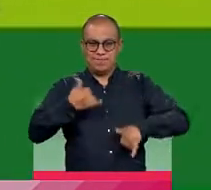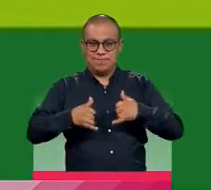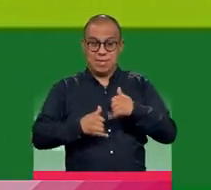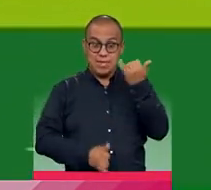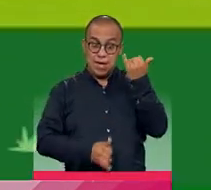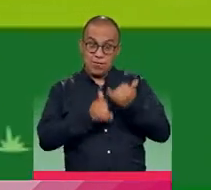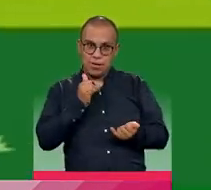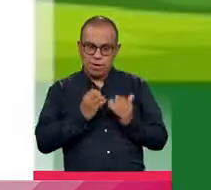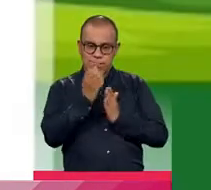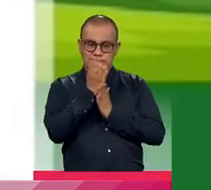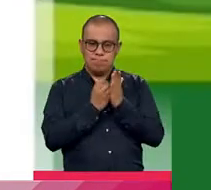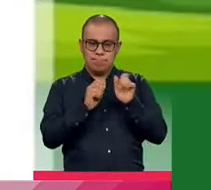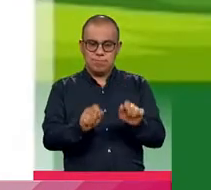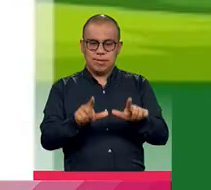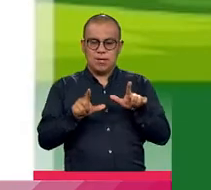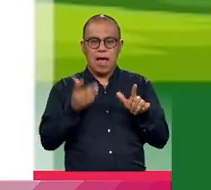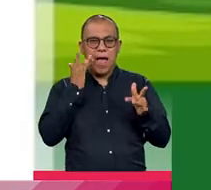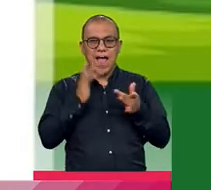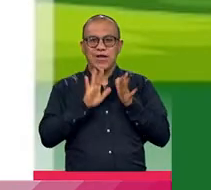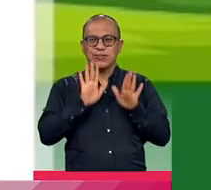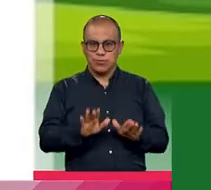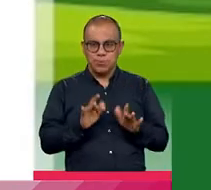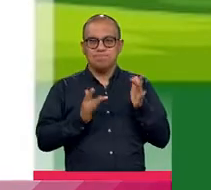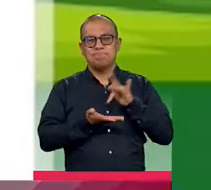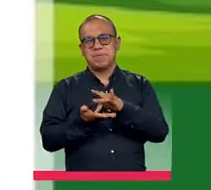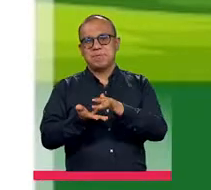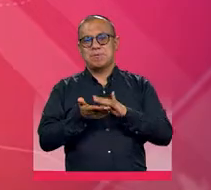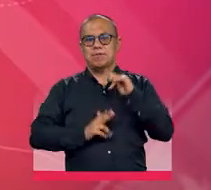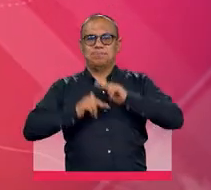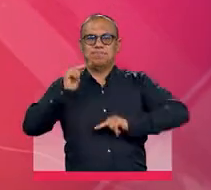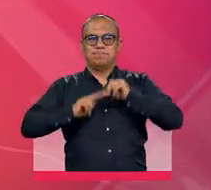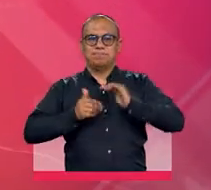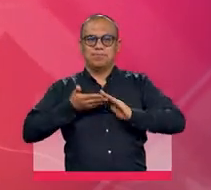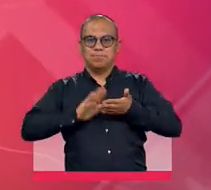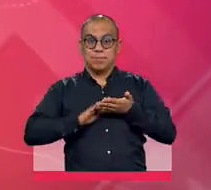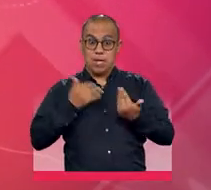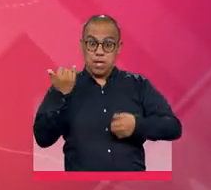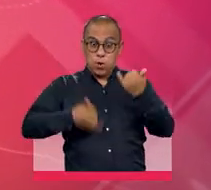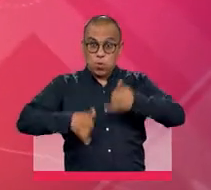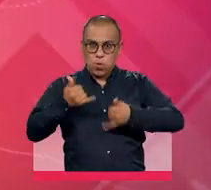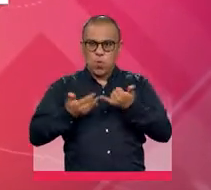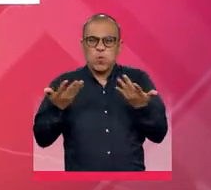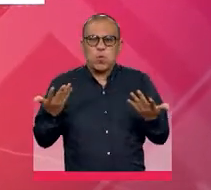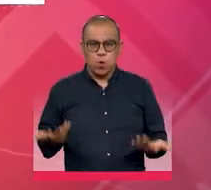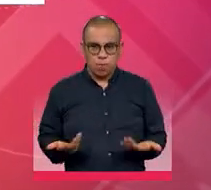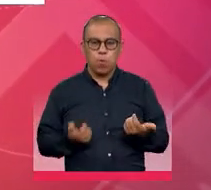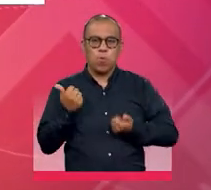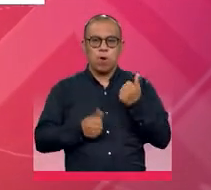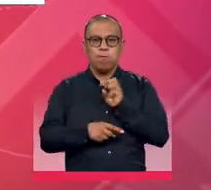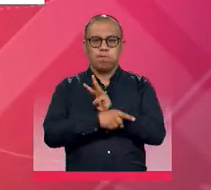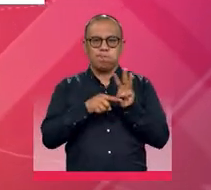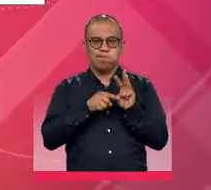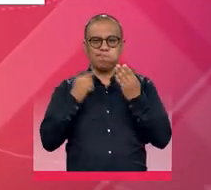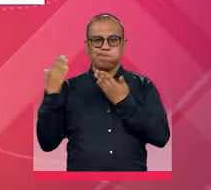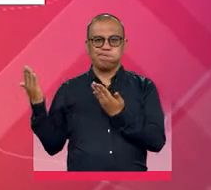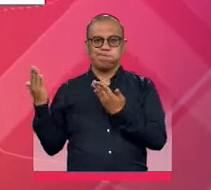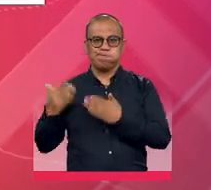recibirán un certificado de participación para la construcción de paz. El juego por la paz está disponible en www